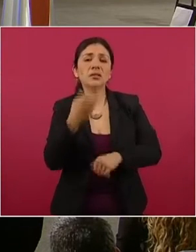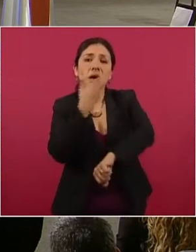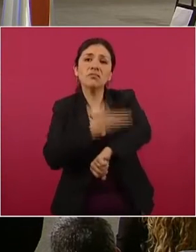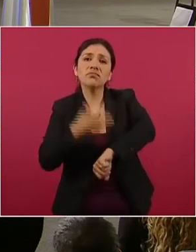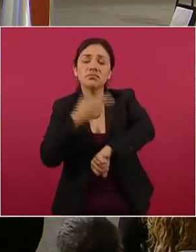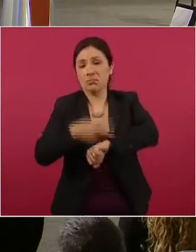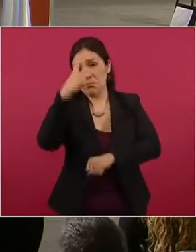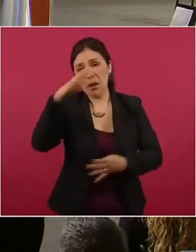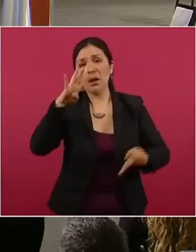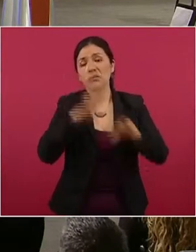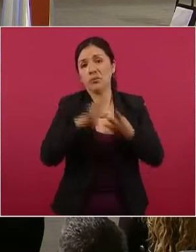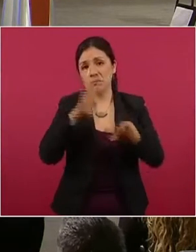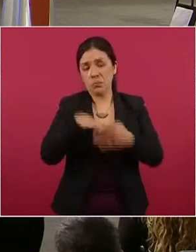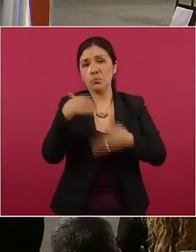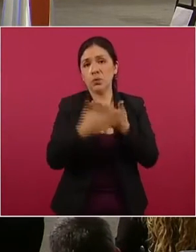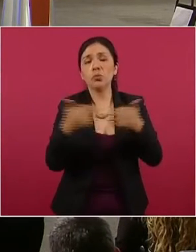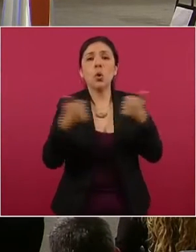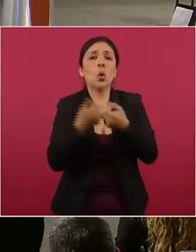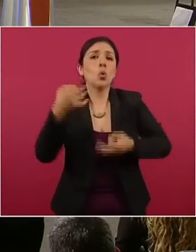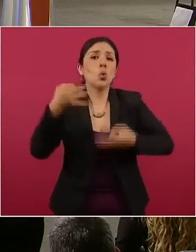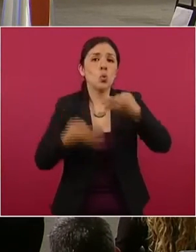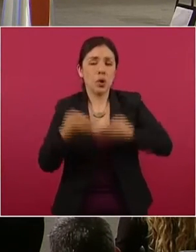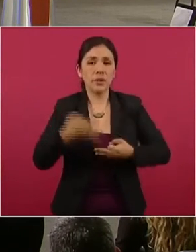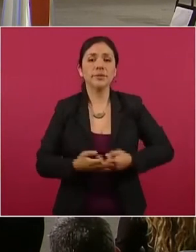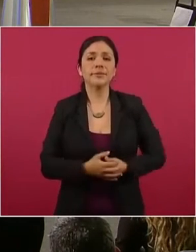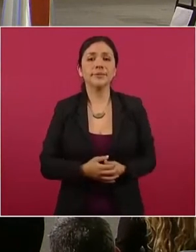proceso penal al juez de control.